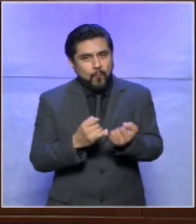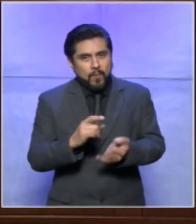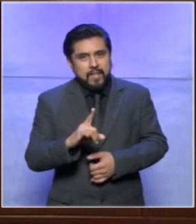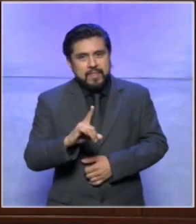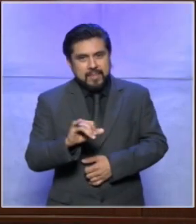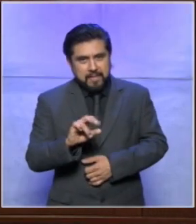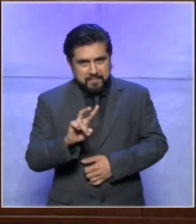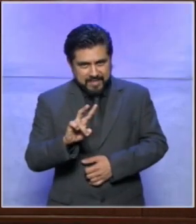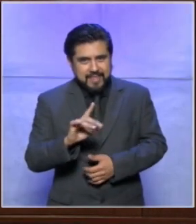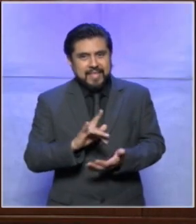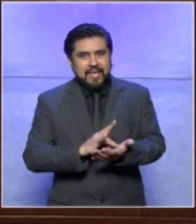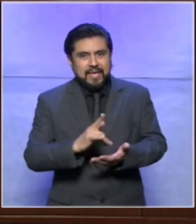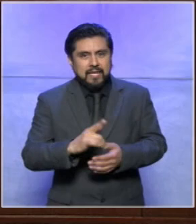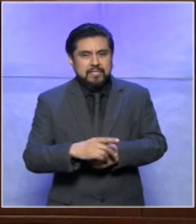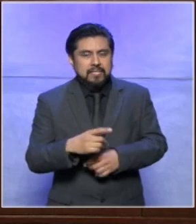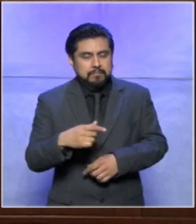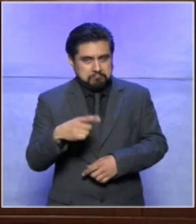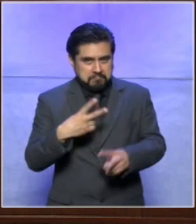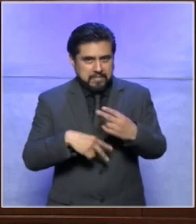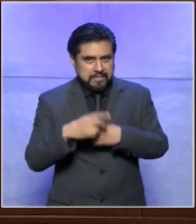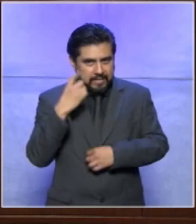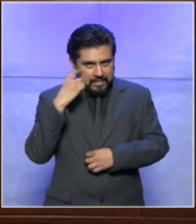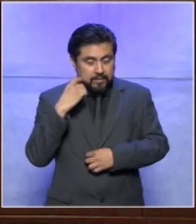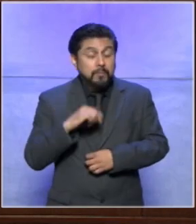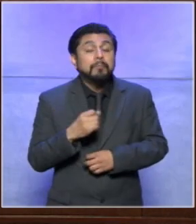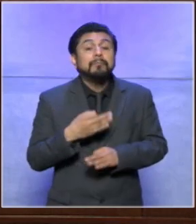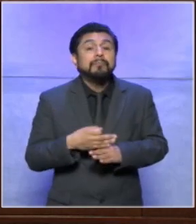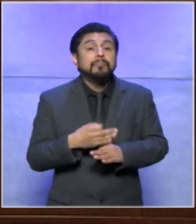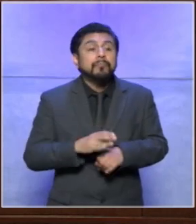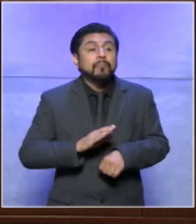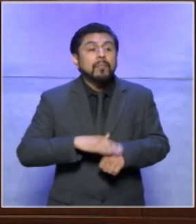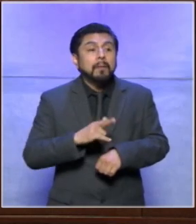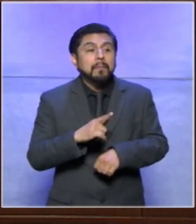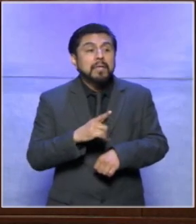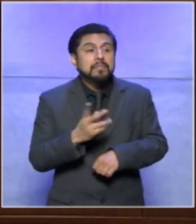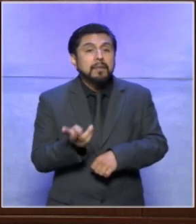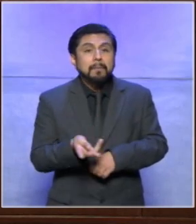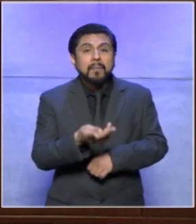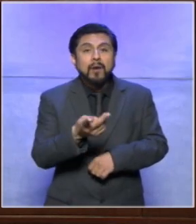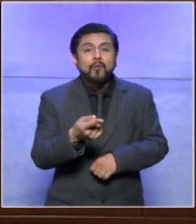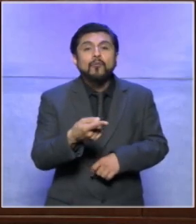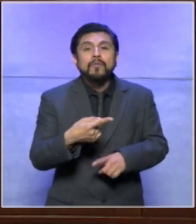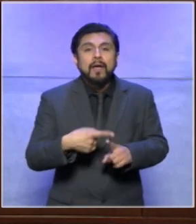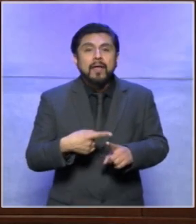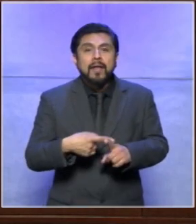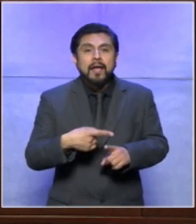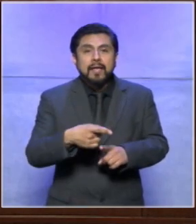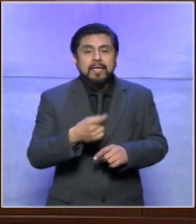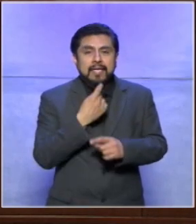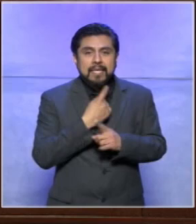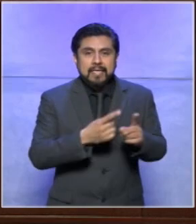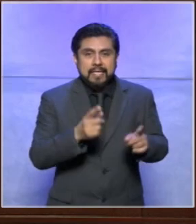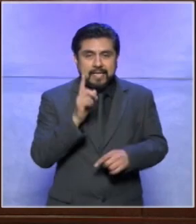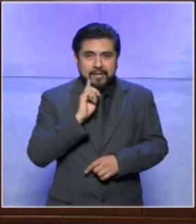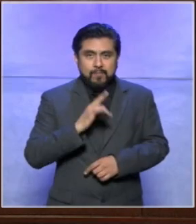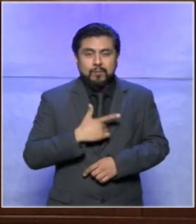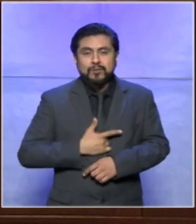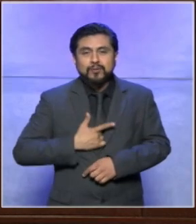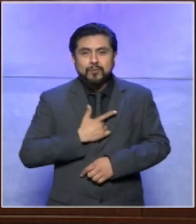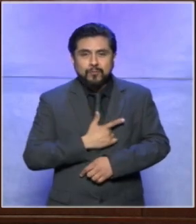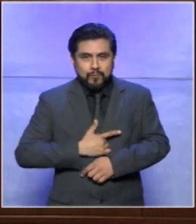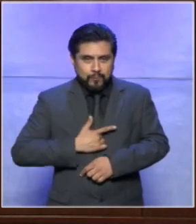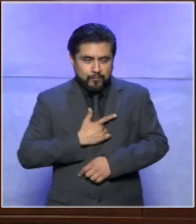que nos acompañas desde querétaro y seguimos platicando con alguien más que participa en este tribunal electoral infantil y me da